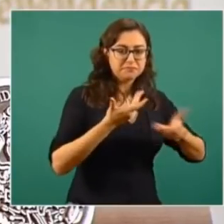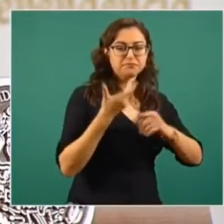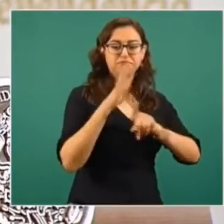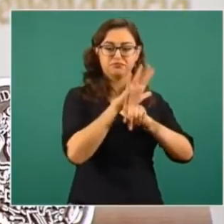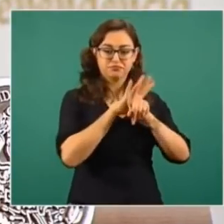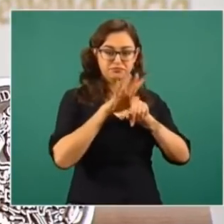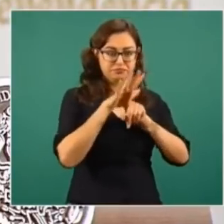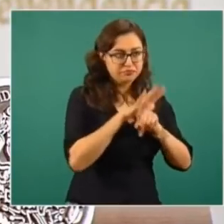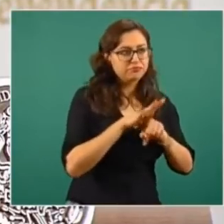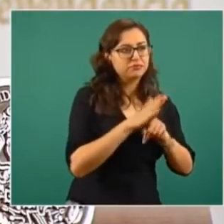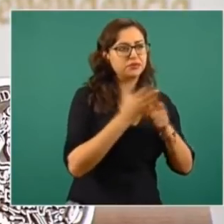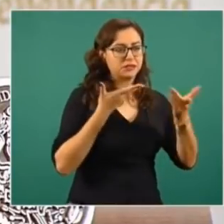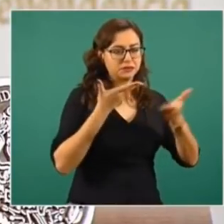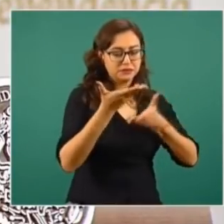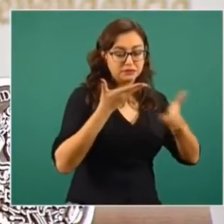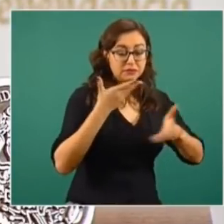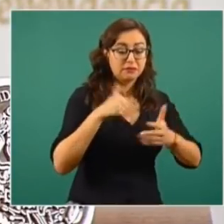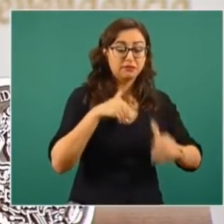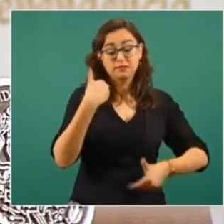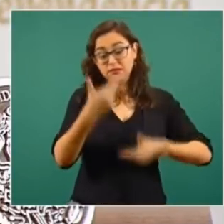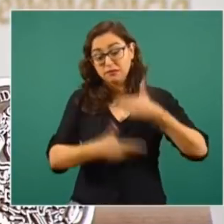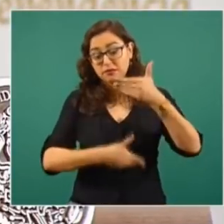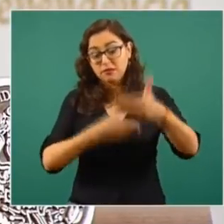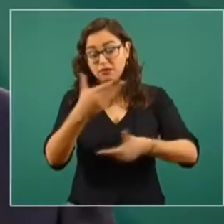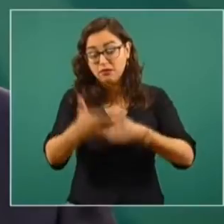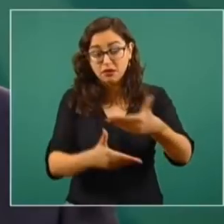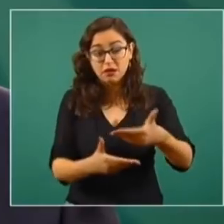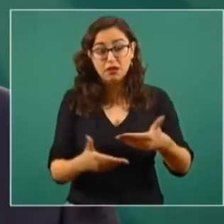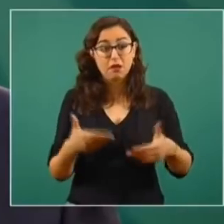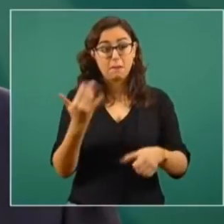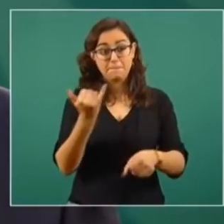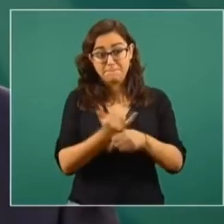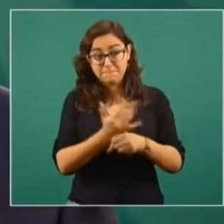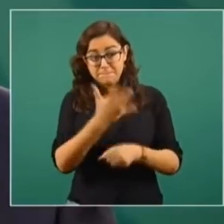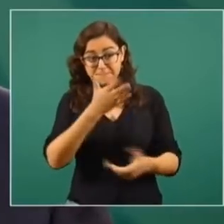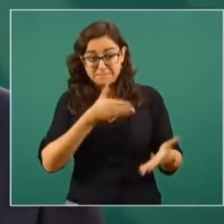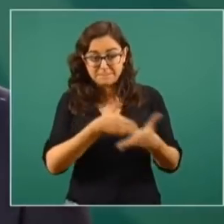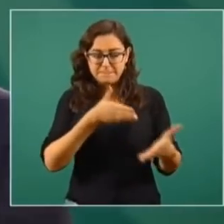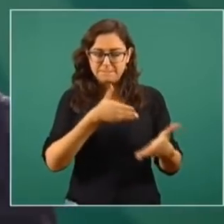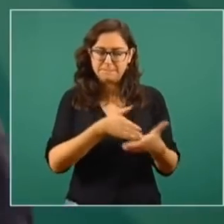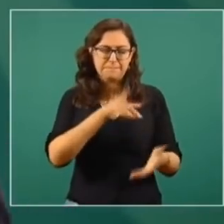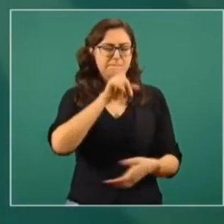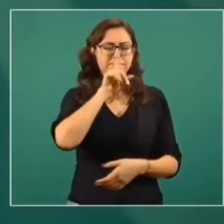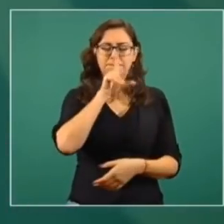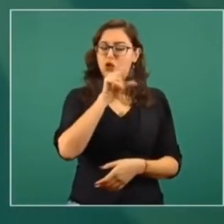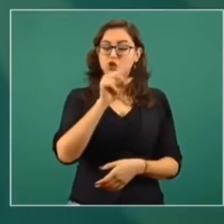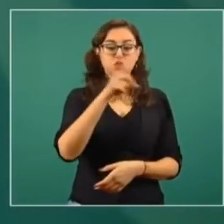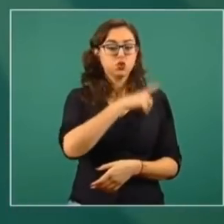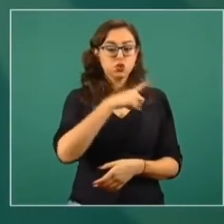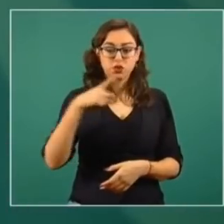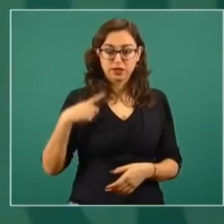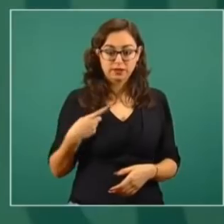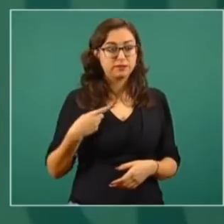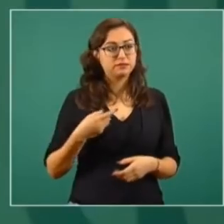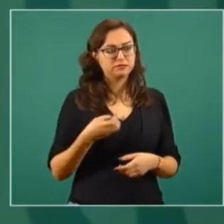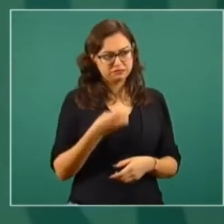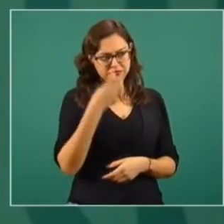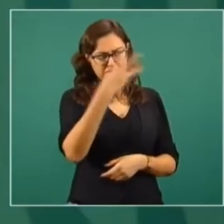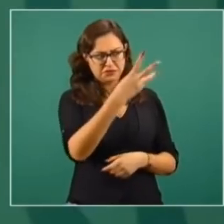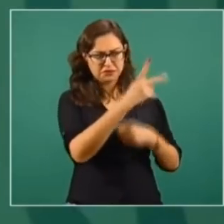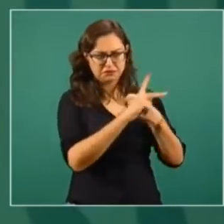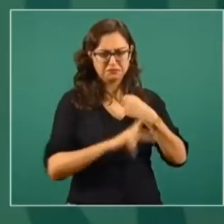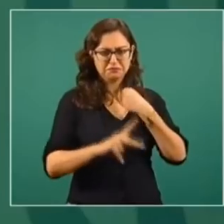haya obstáculos para el comercio de los tres países.